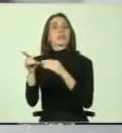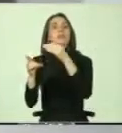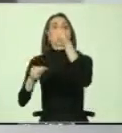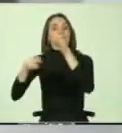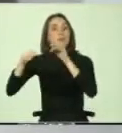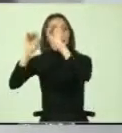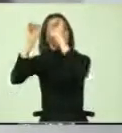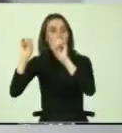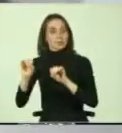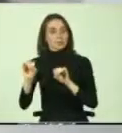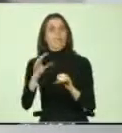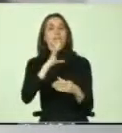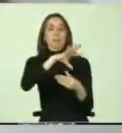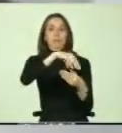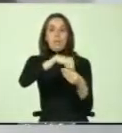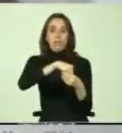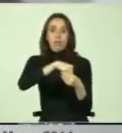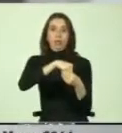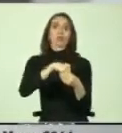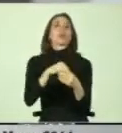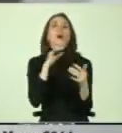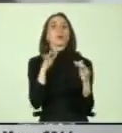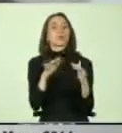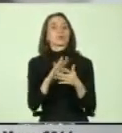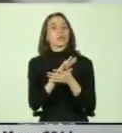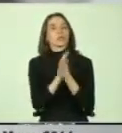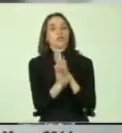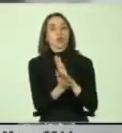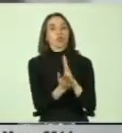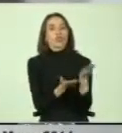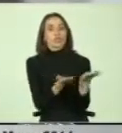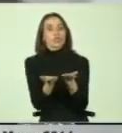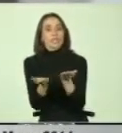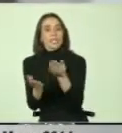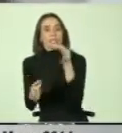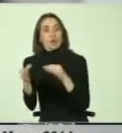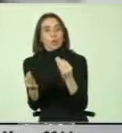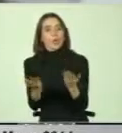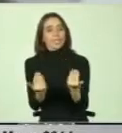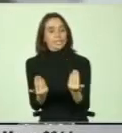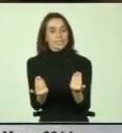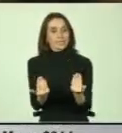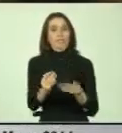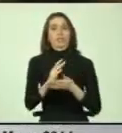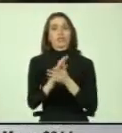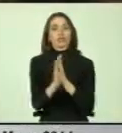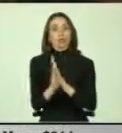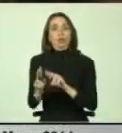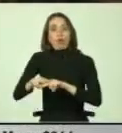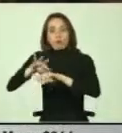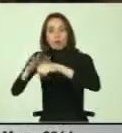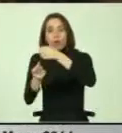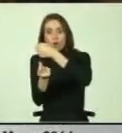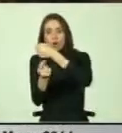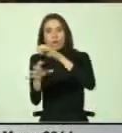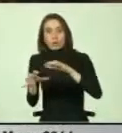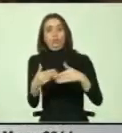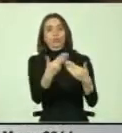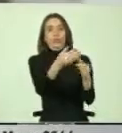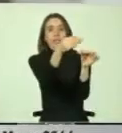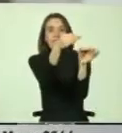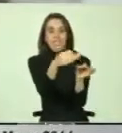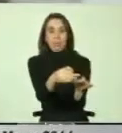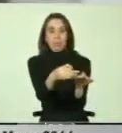incluyendo aquellas medidas conducentes a utilizar todos los servicios judiciales requeridos y disponer de todos los recursos que garanticen su seguridad,